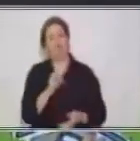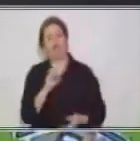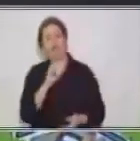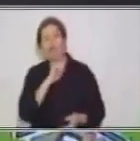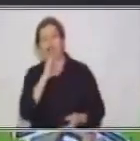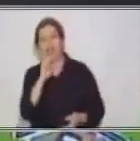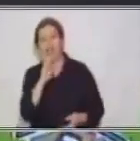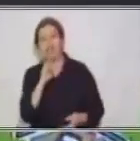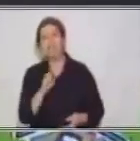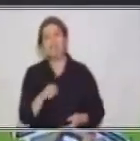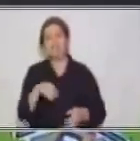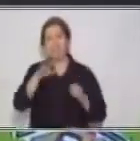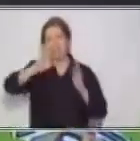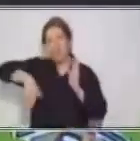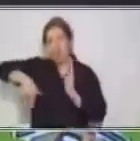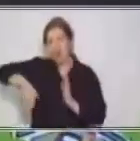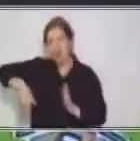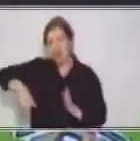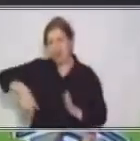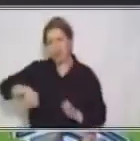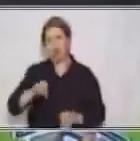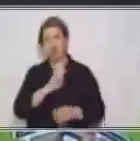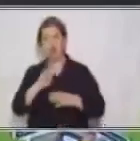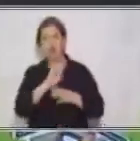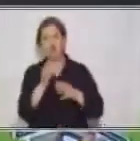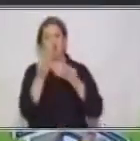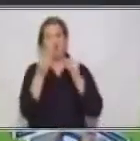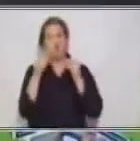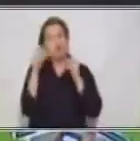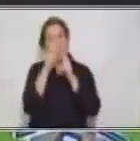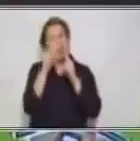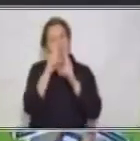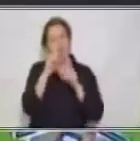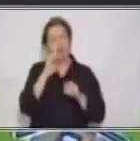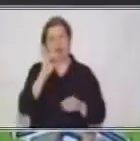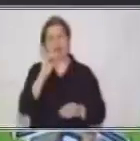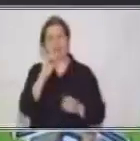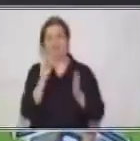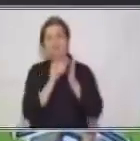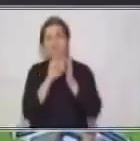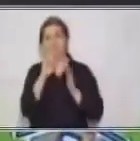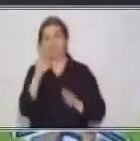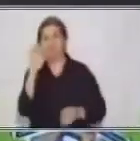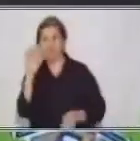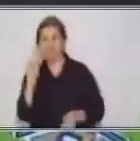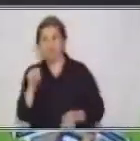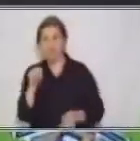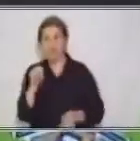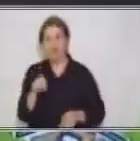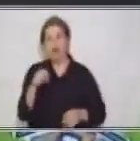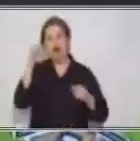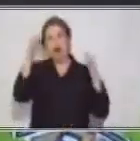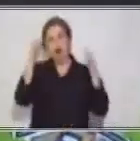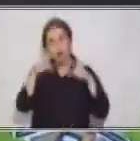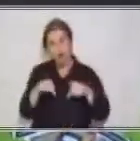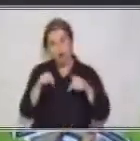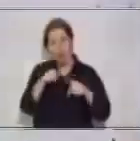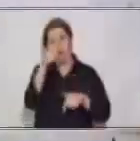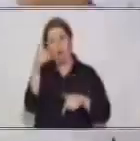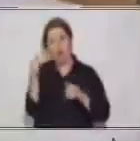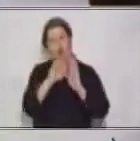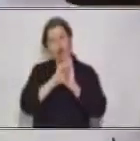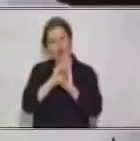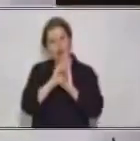una de las conjunciones más utilizadas. Ahora vamos con la clasificación disyuntiva.